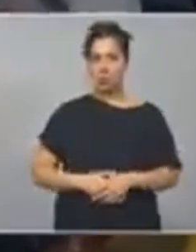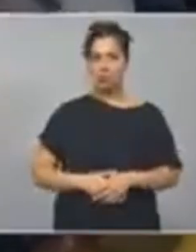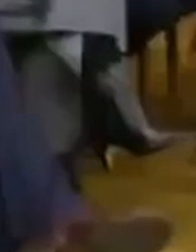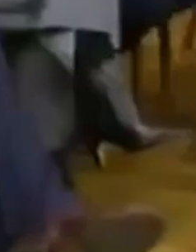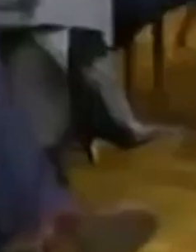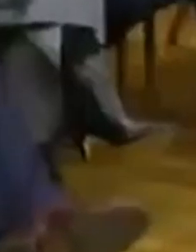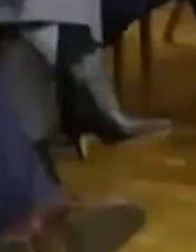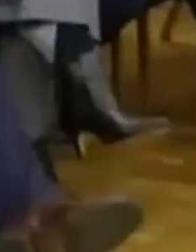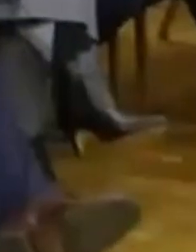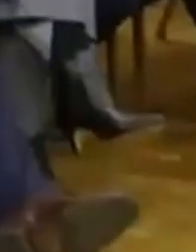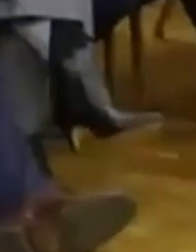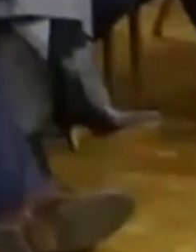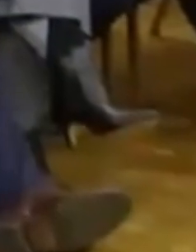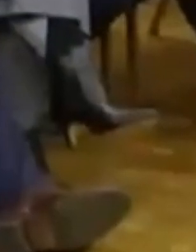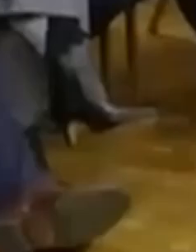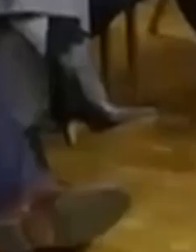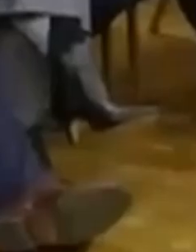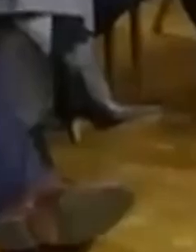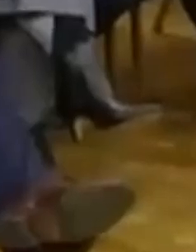Aires.